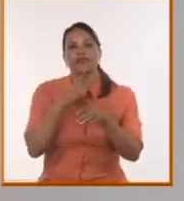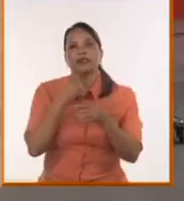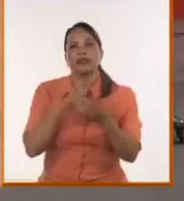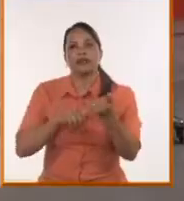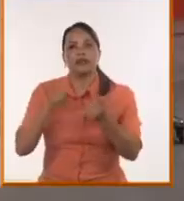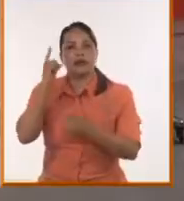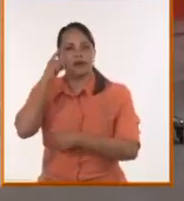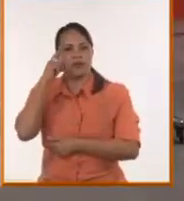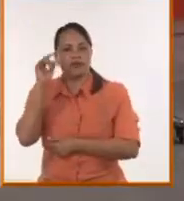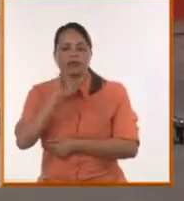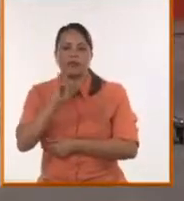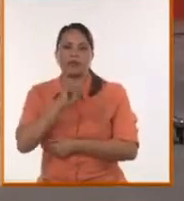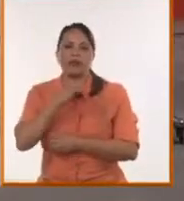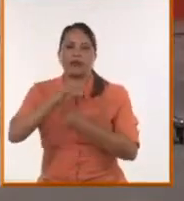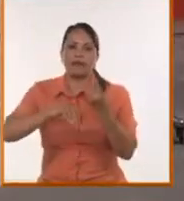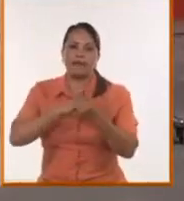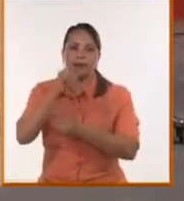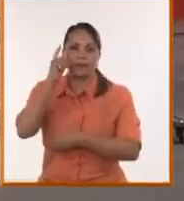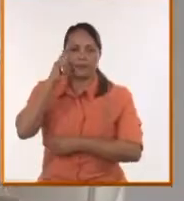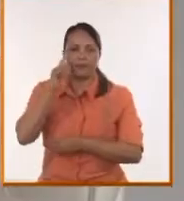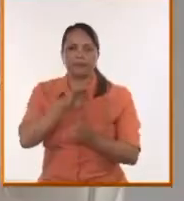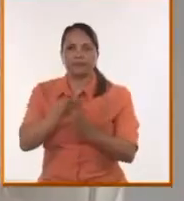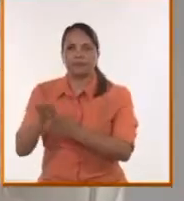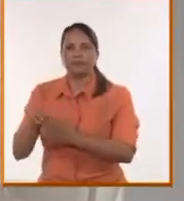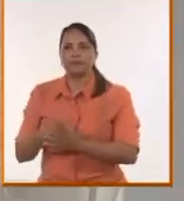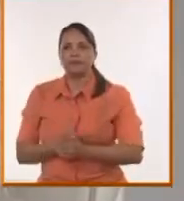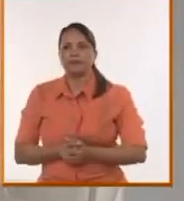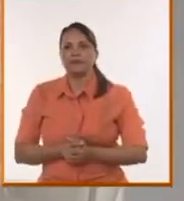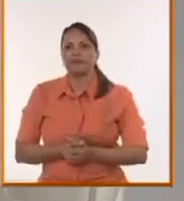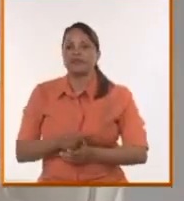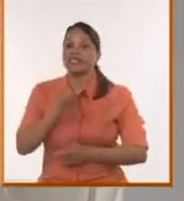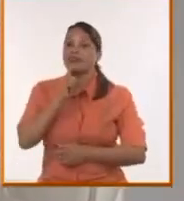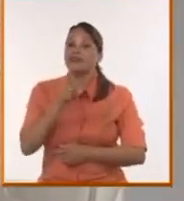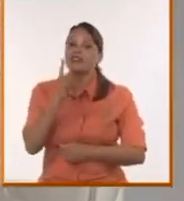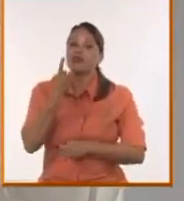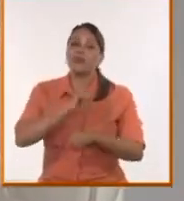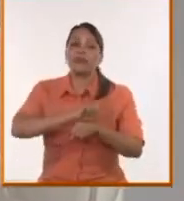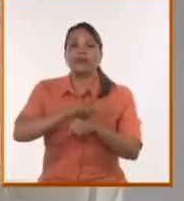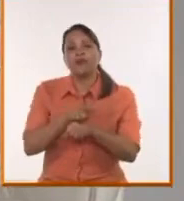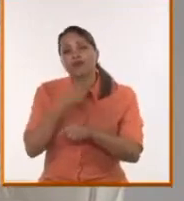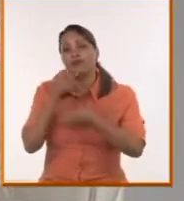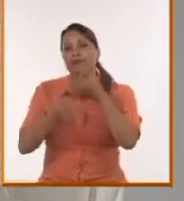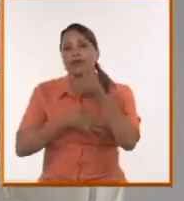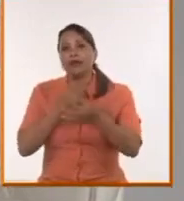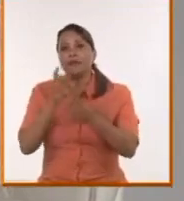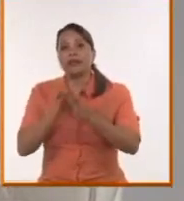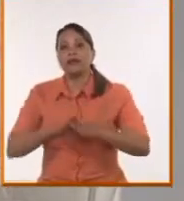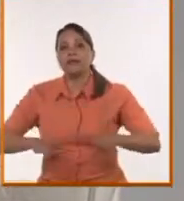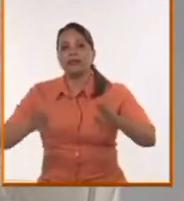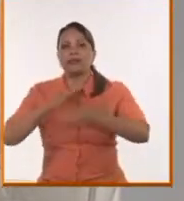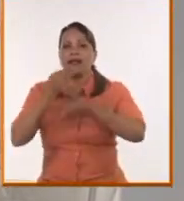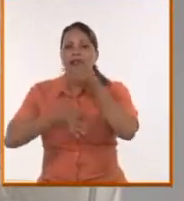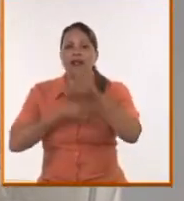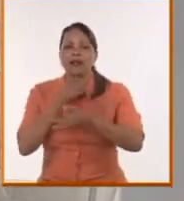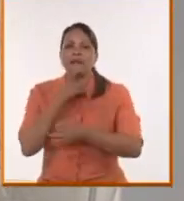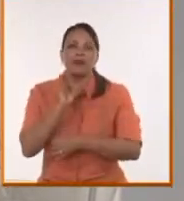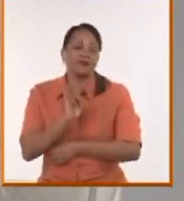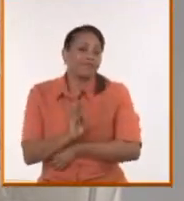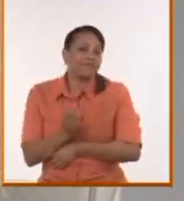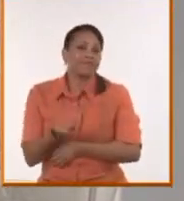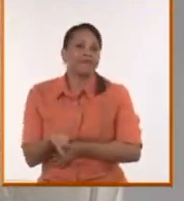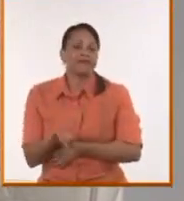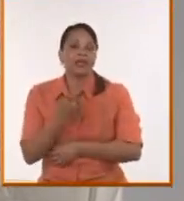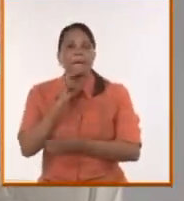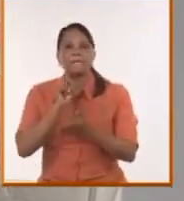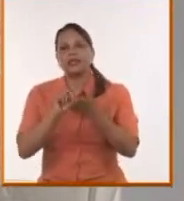conciencias. Gabriela. Difícil un minuto para decir tanto, mira todo lo que ha salido en esta mesa, pero definitivamente, ¿qué